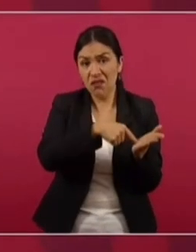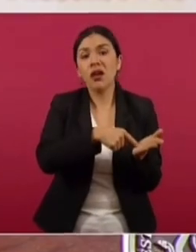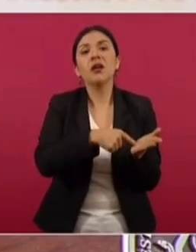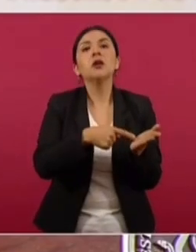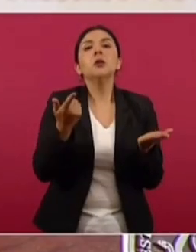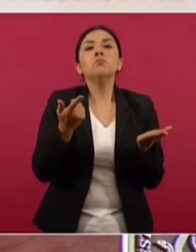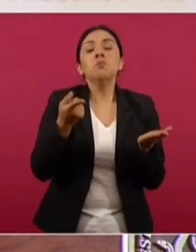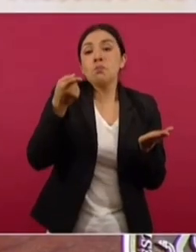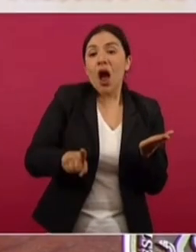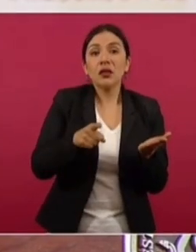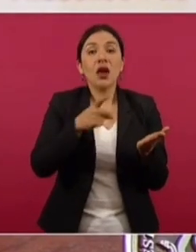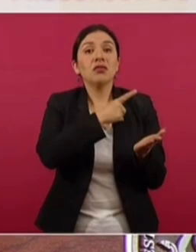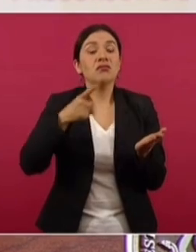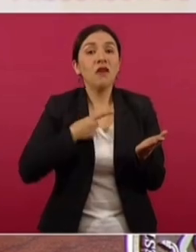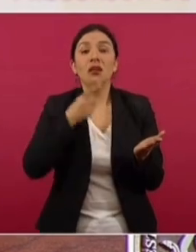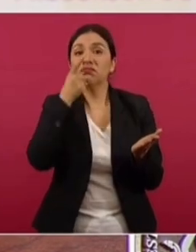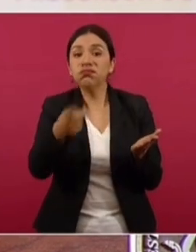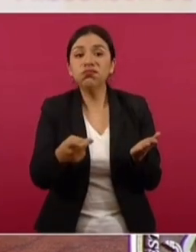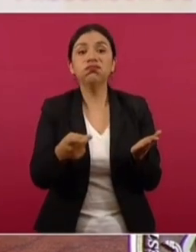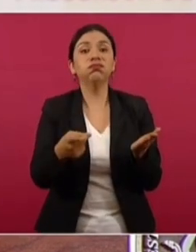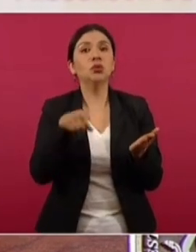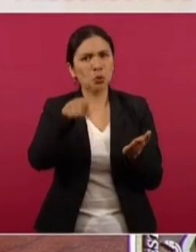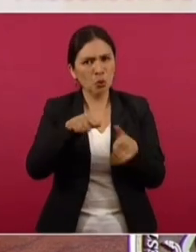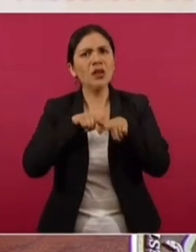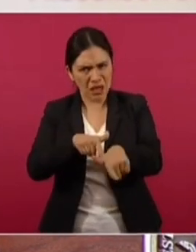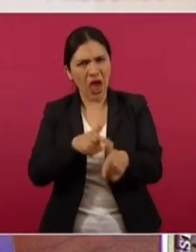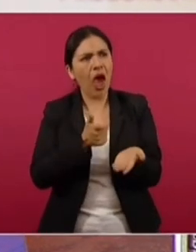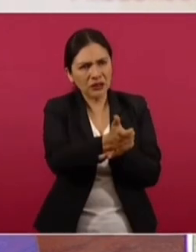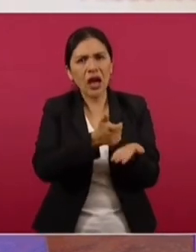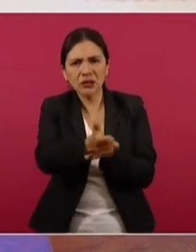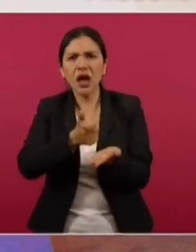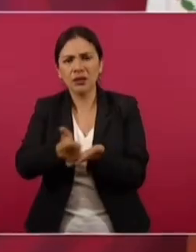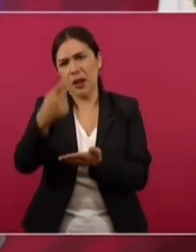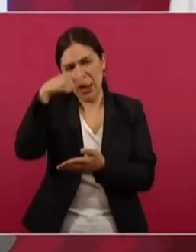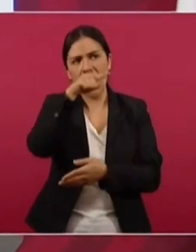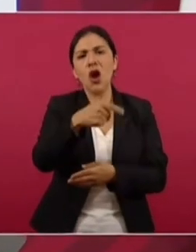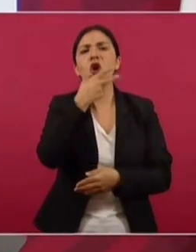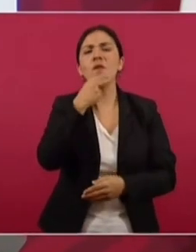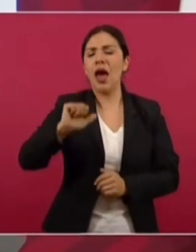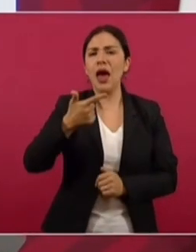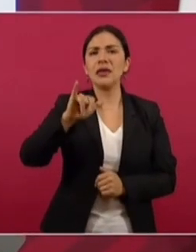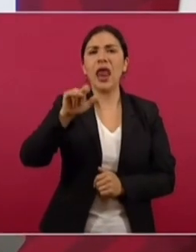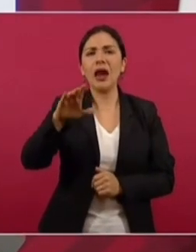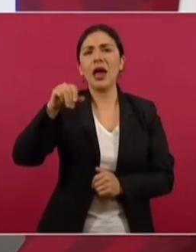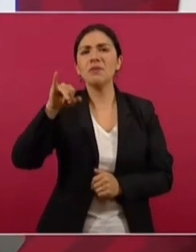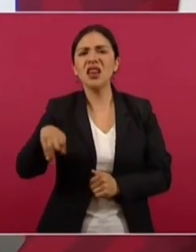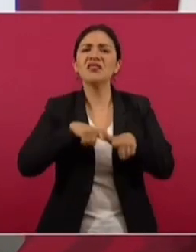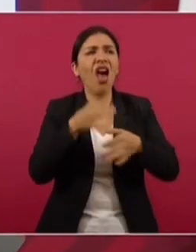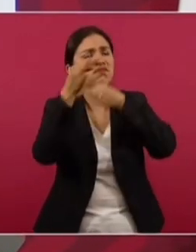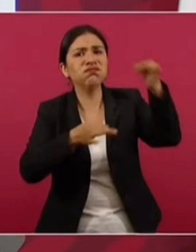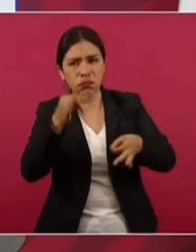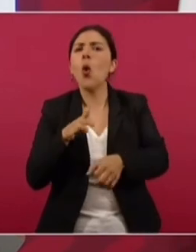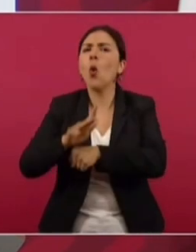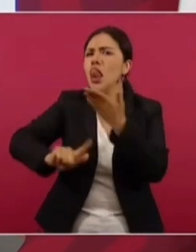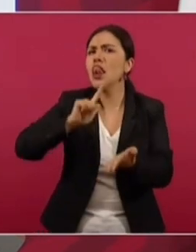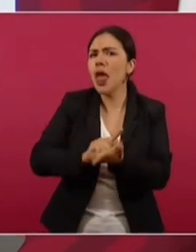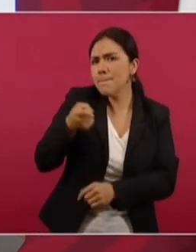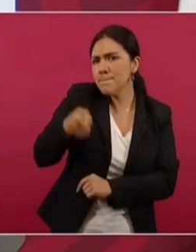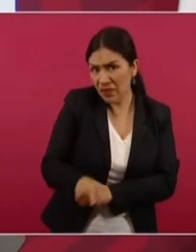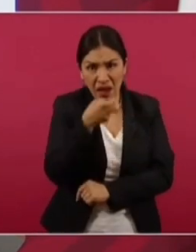nos diga, sígale pagando publicidad a Aguilar Camín. Ninguna ley.